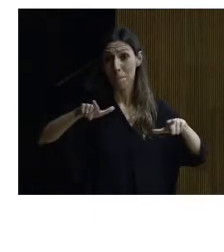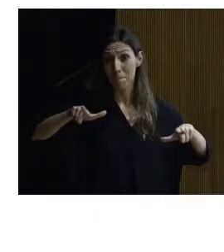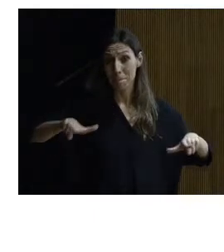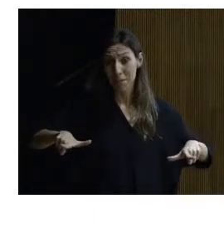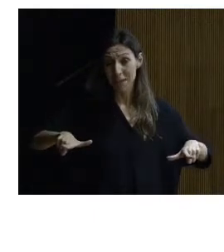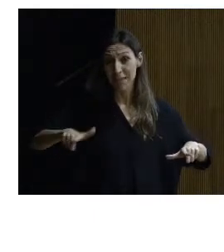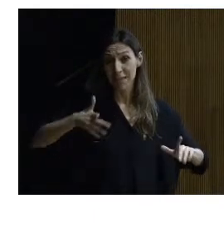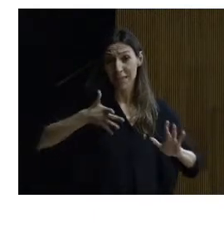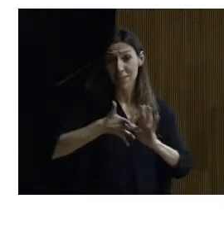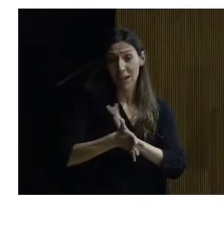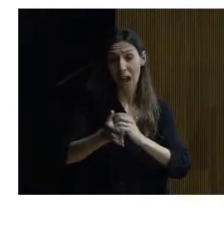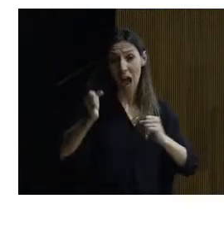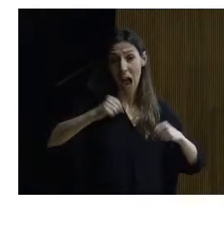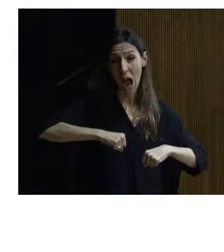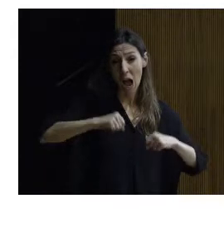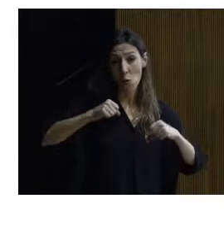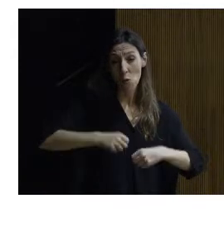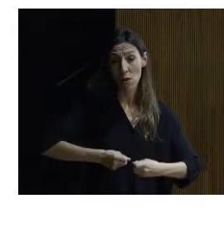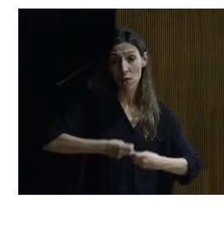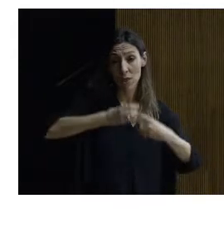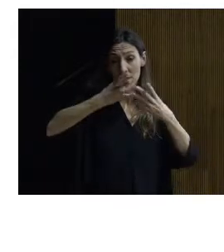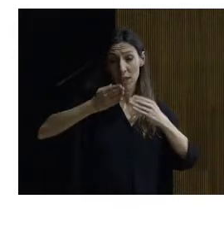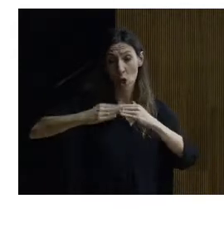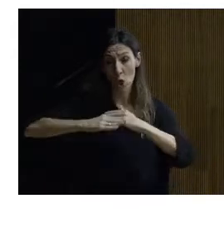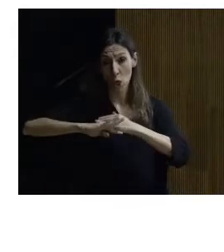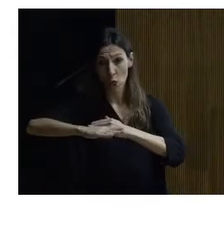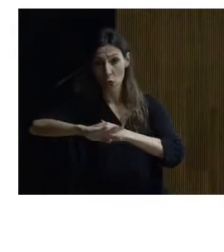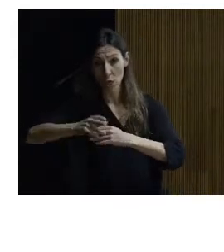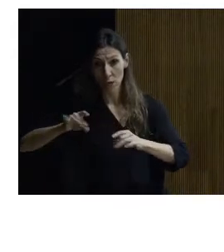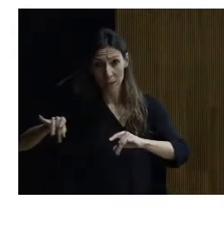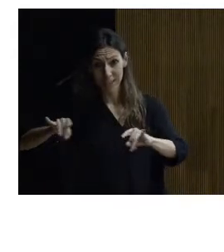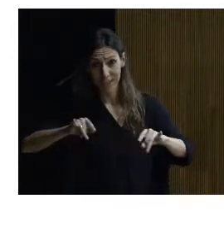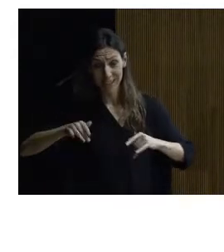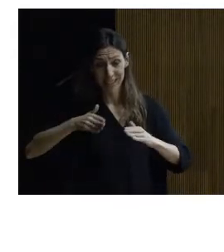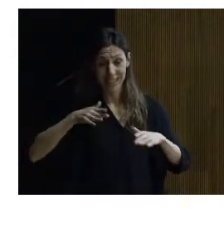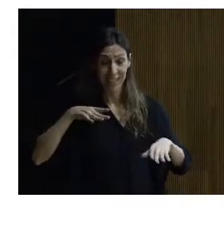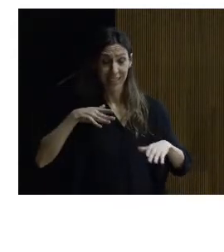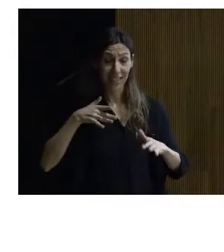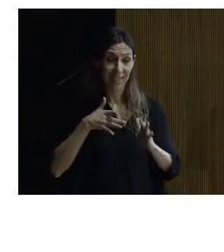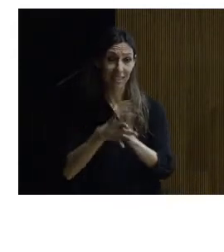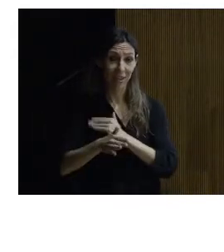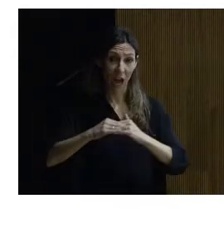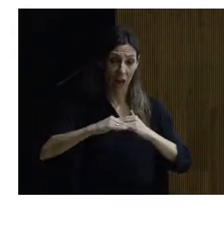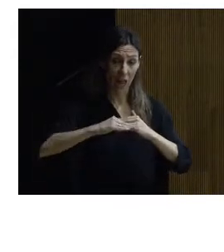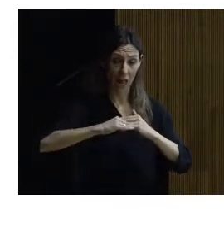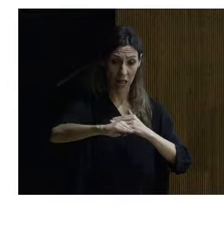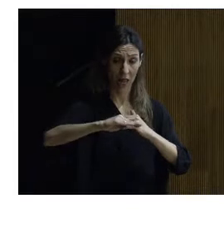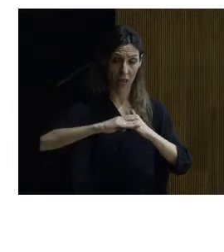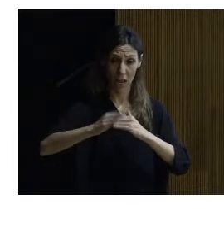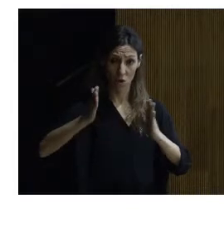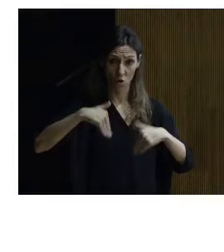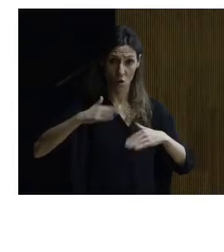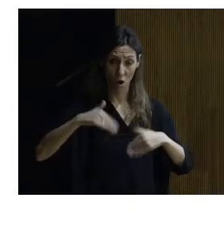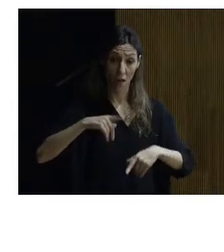ciertos acuerdos entre el edificio y la topografía del terreno que da lugar a que esta planta no esté a la misma cota con lo cual dependiendo del acceso